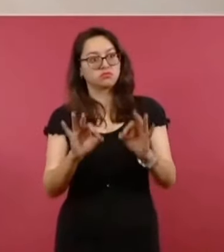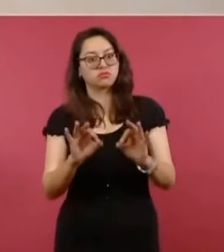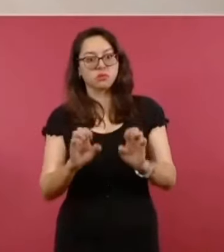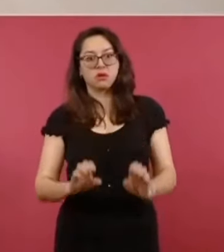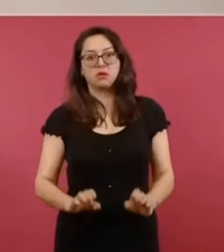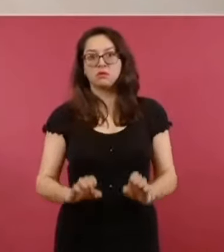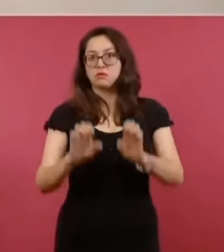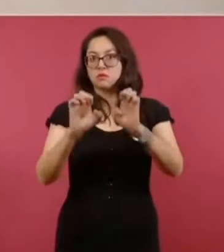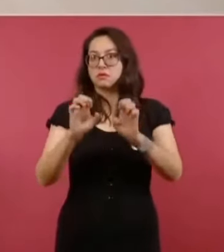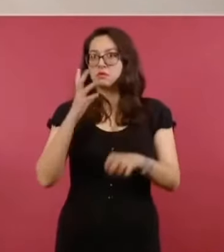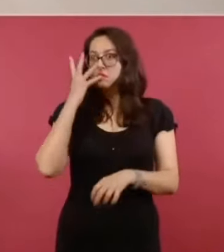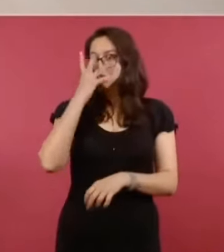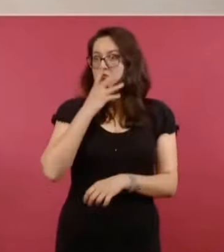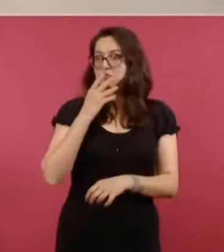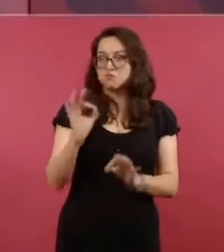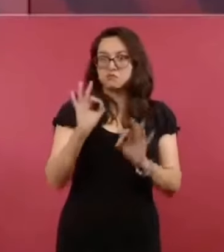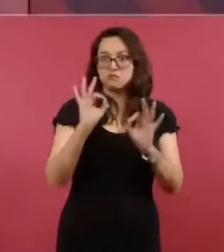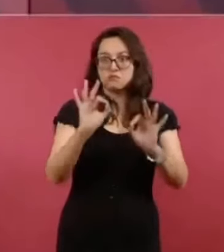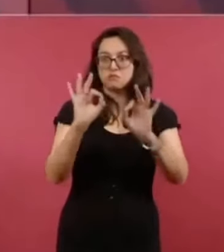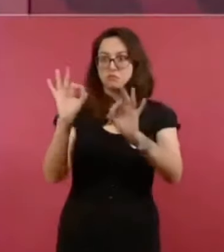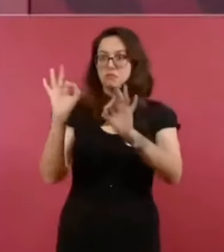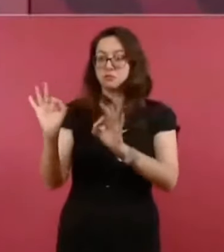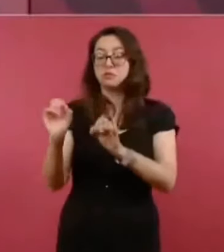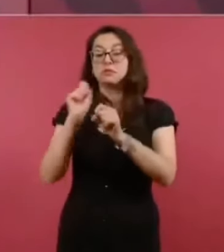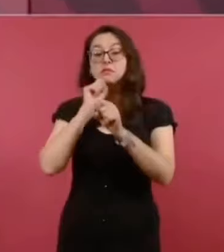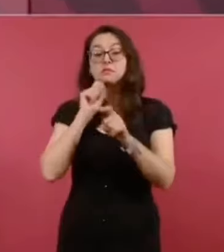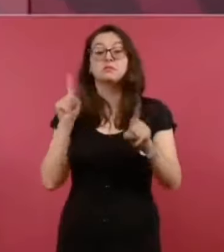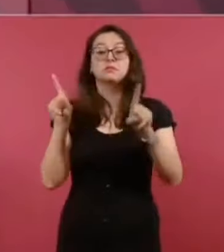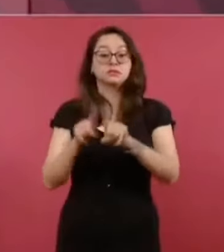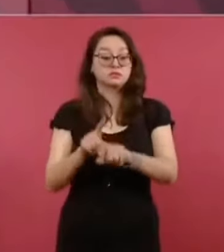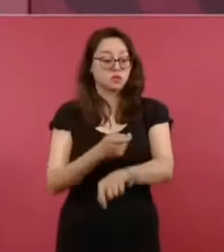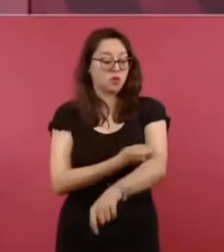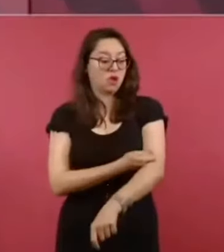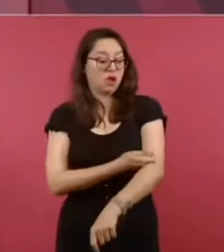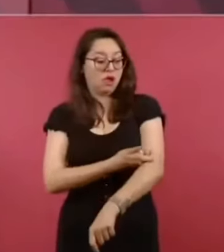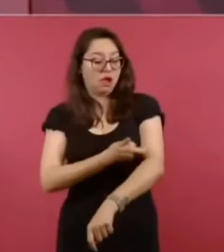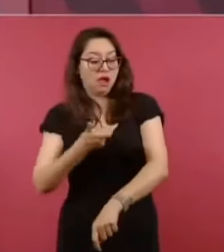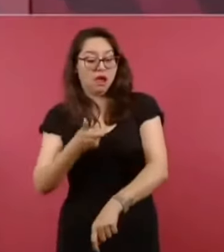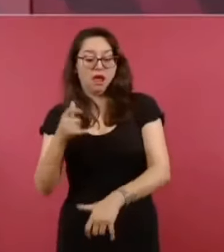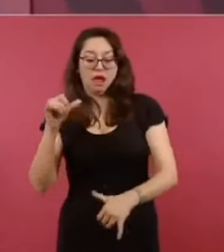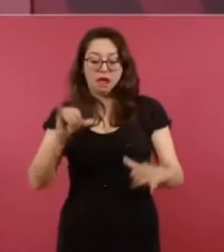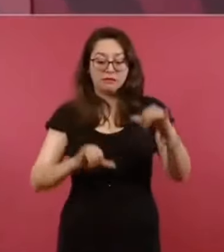puedan hacer todos los análisis, intervenciones quirúrgicas y todo gratuito.